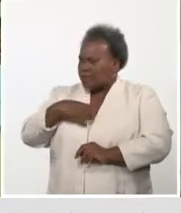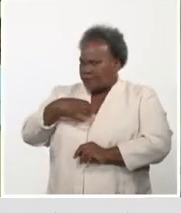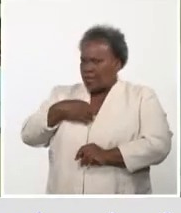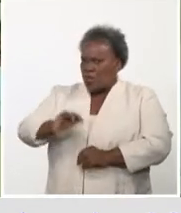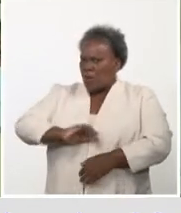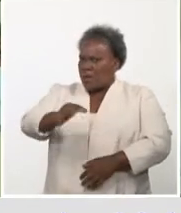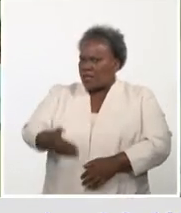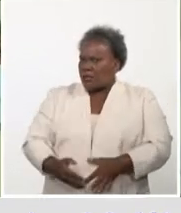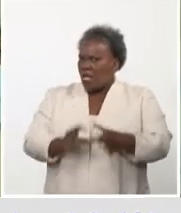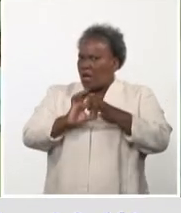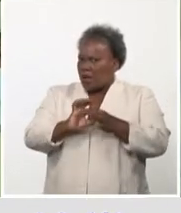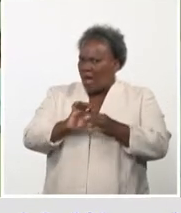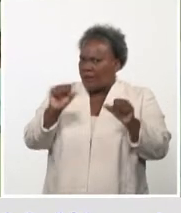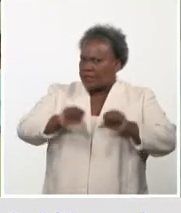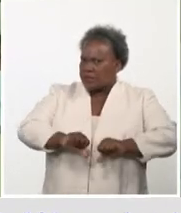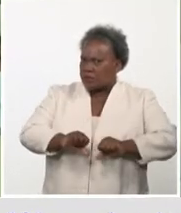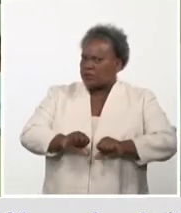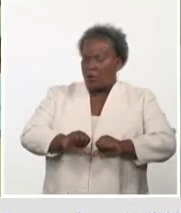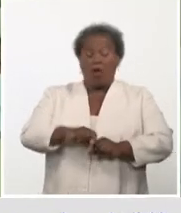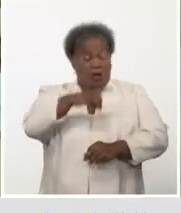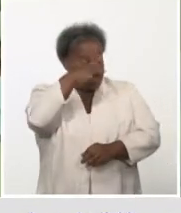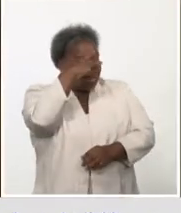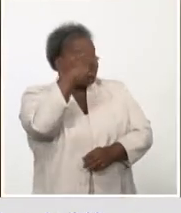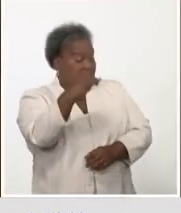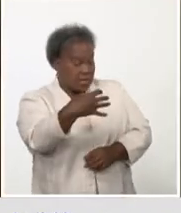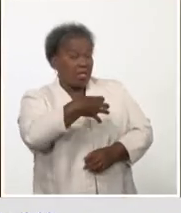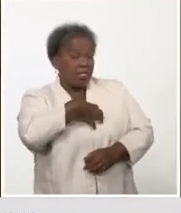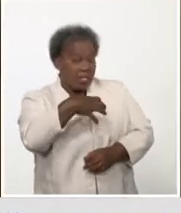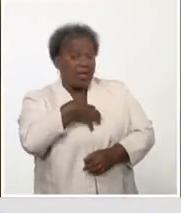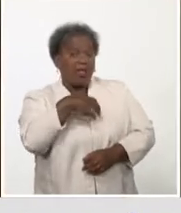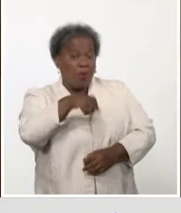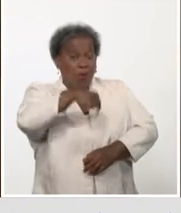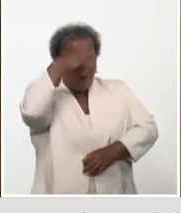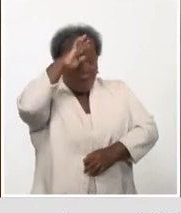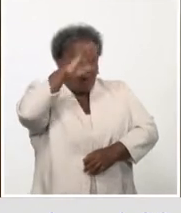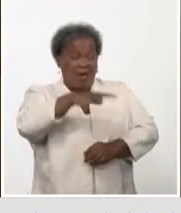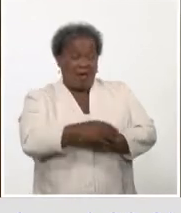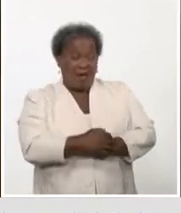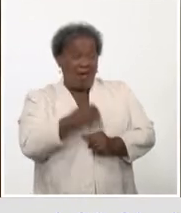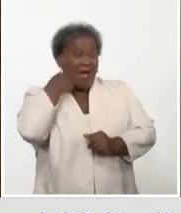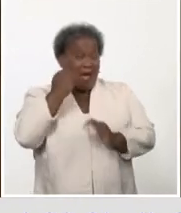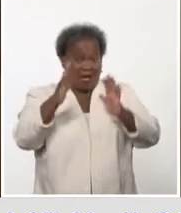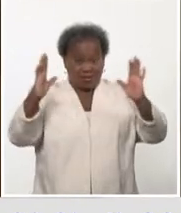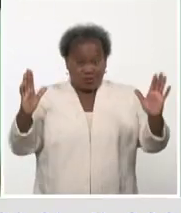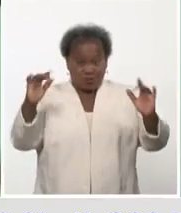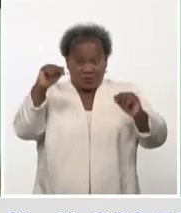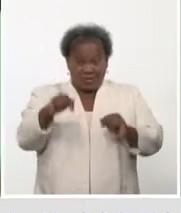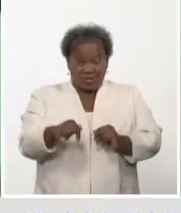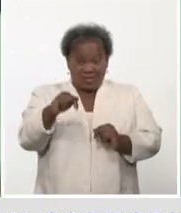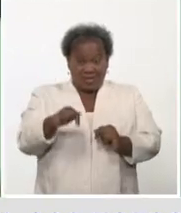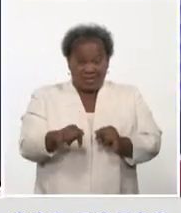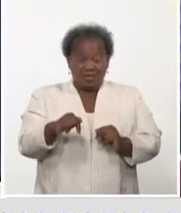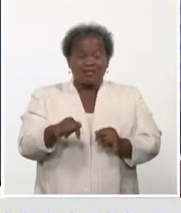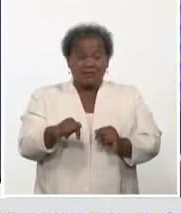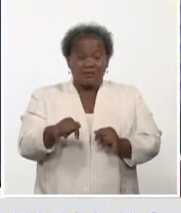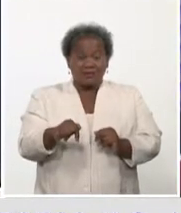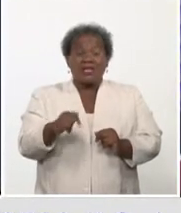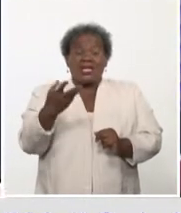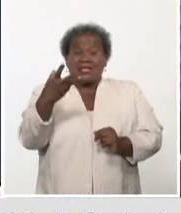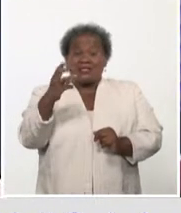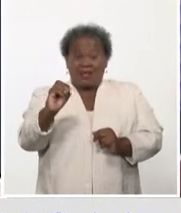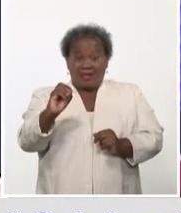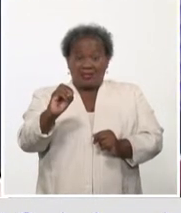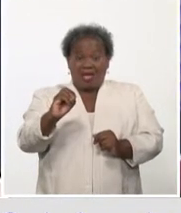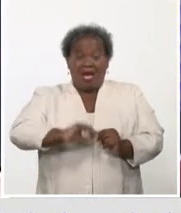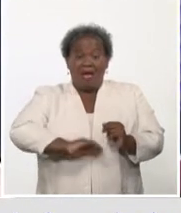Sí, sí, cómo no. Hemos tenido embarazadas graves y críticas. Igualmente, este año, como un comportamiento, superan las 30 embarazadas graves, entre